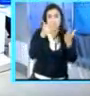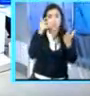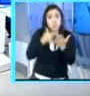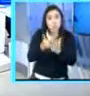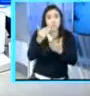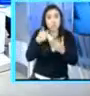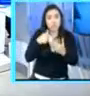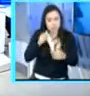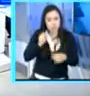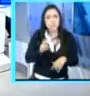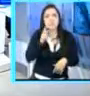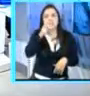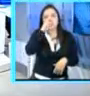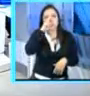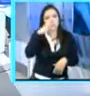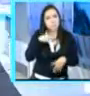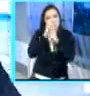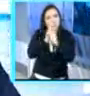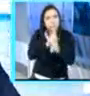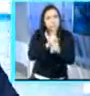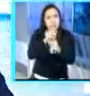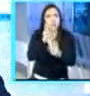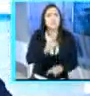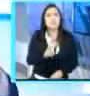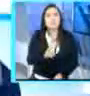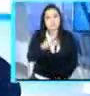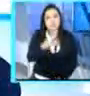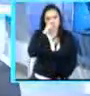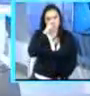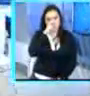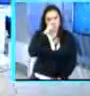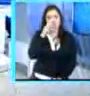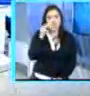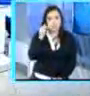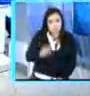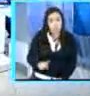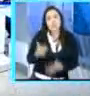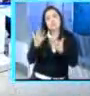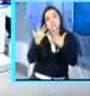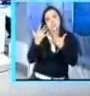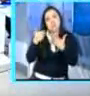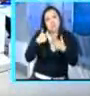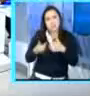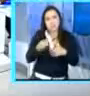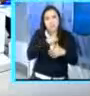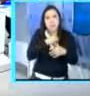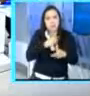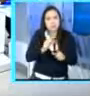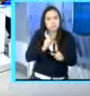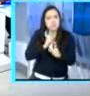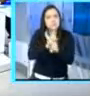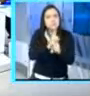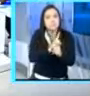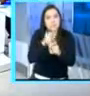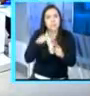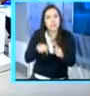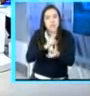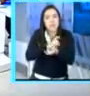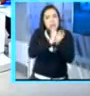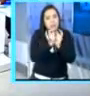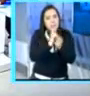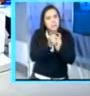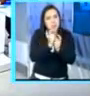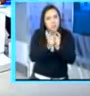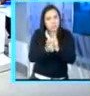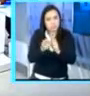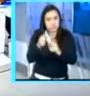guatemalteco, ahí sí vamos a regresar al pasado. Claro que sí. Y estamos esperando que la gente vaya acompañando todos estos cambios. A nivel de lo